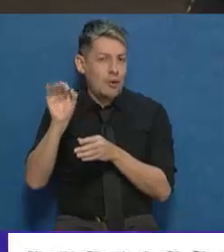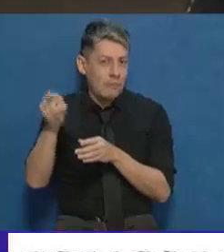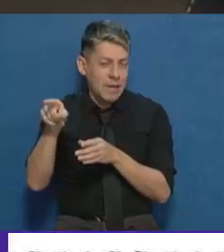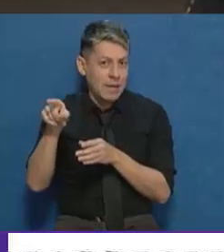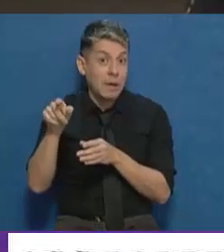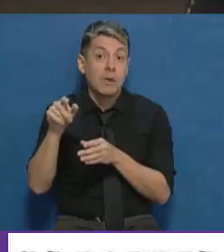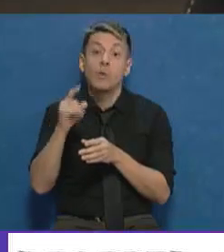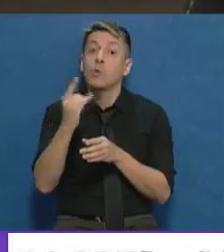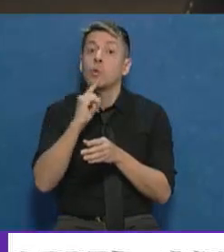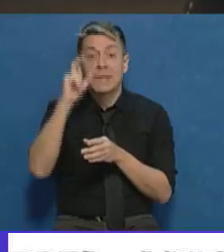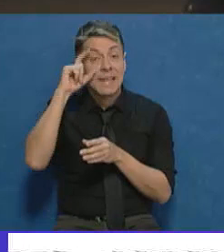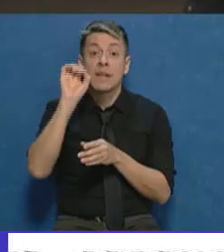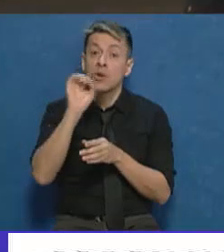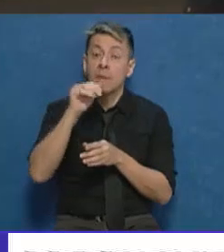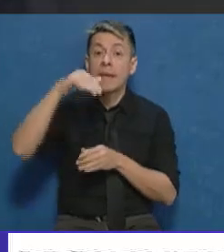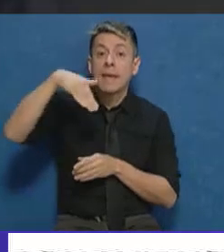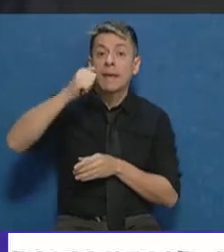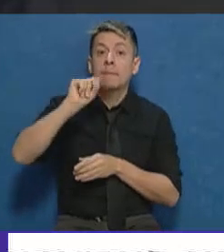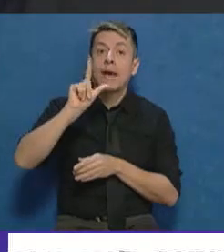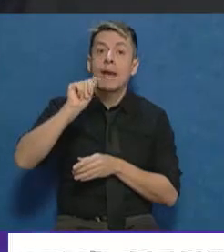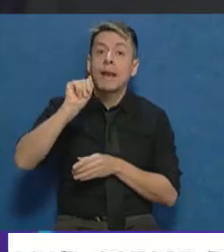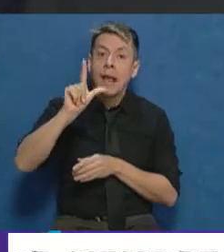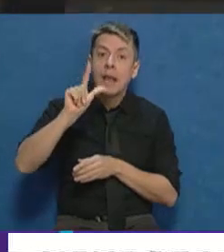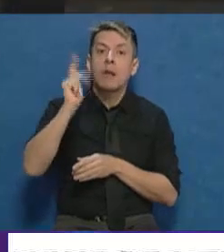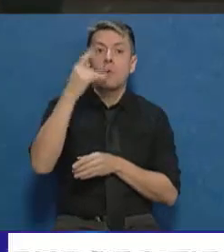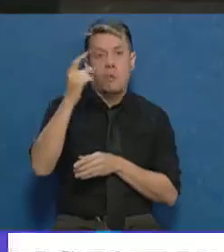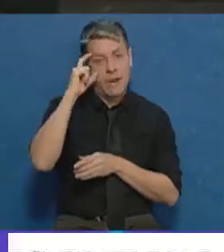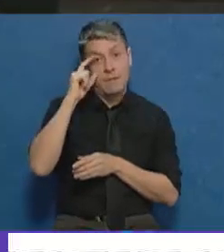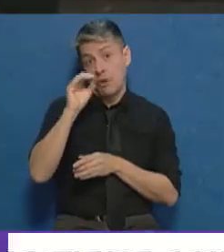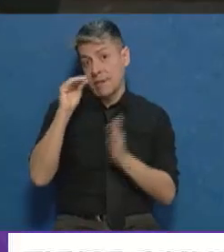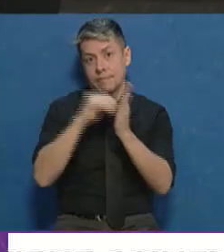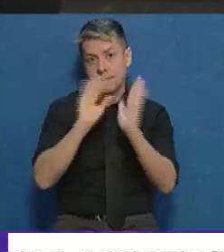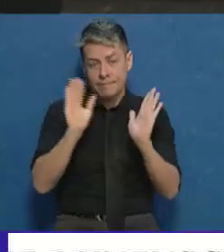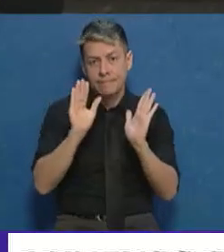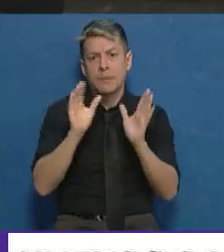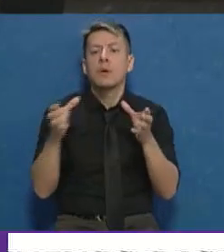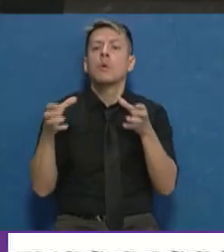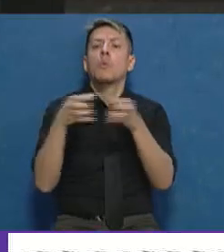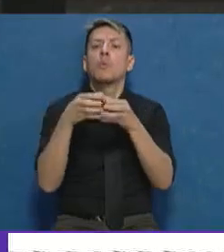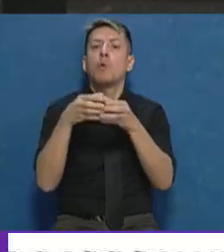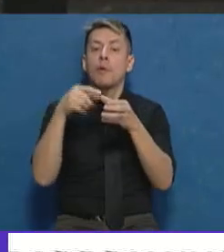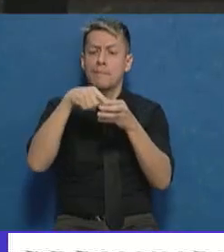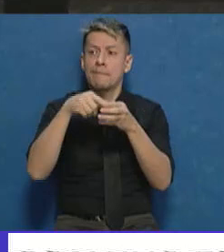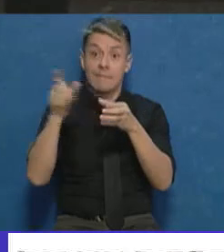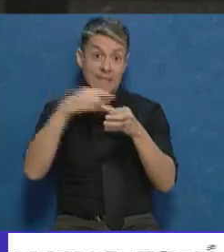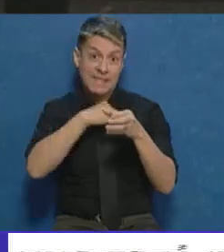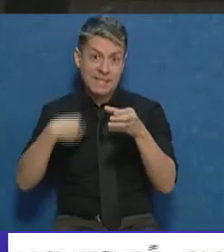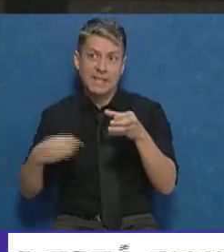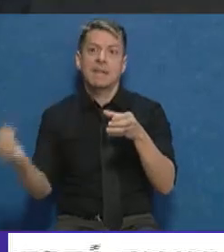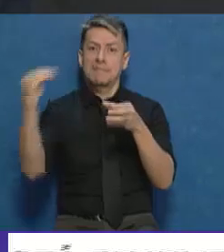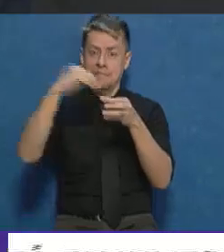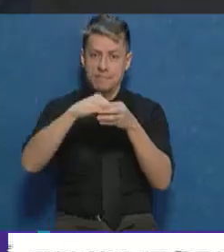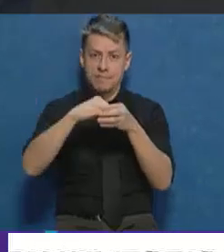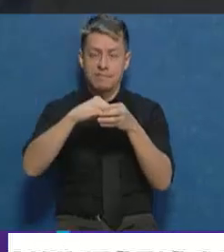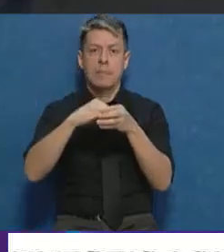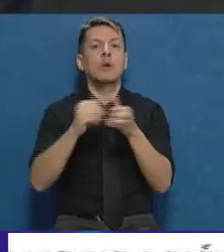Malalwe, así está denominada, que la conforman esta empresa o corporación china, Sinoidro,